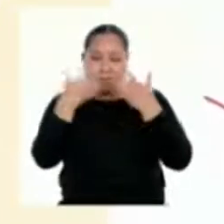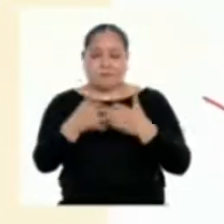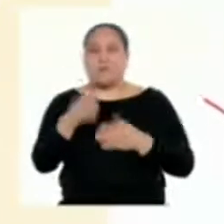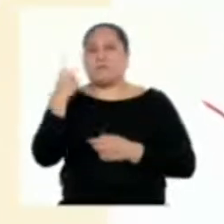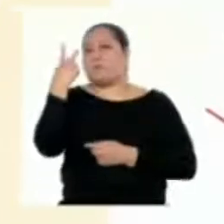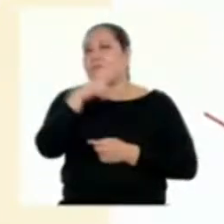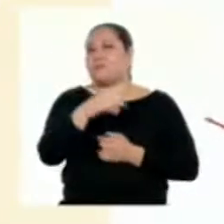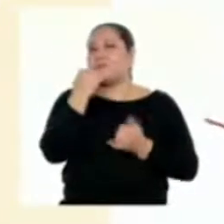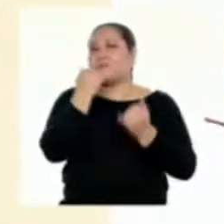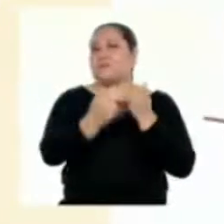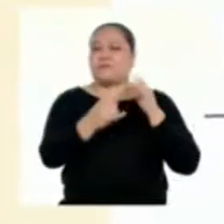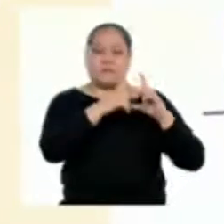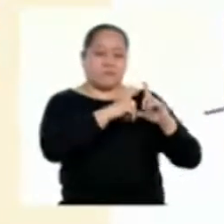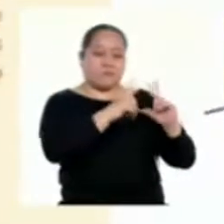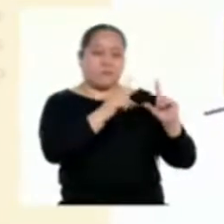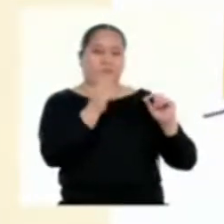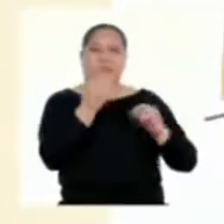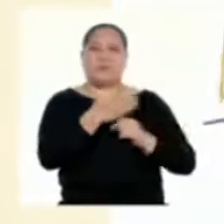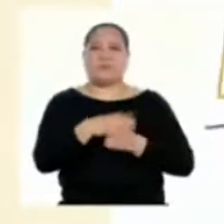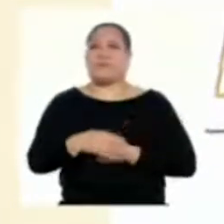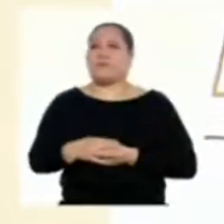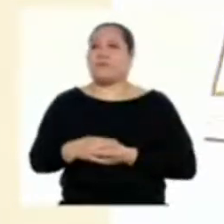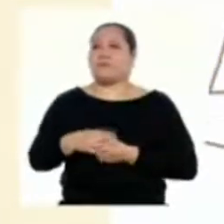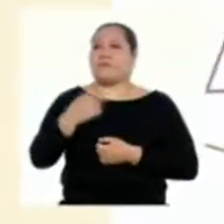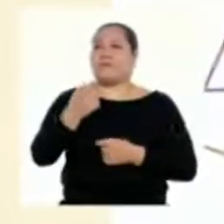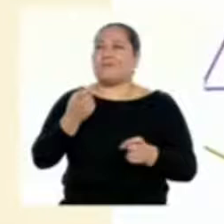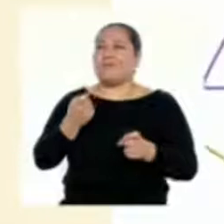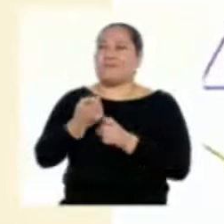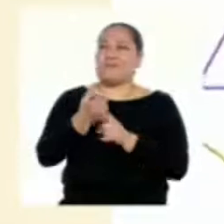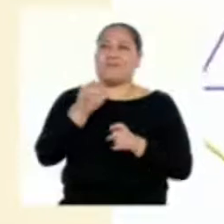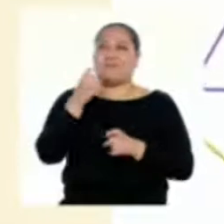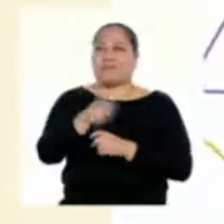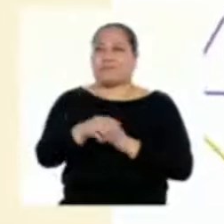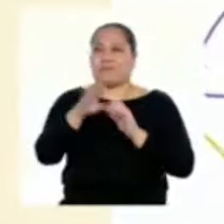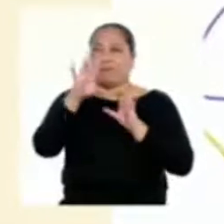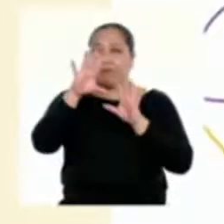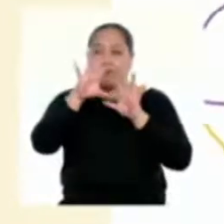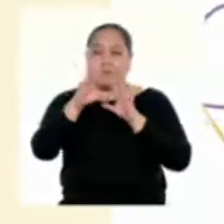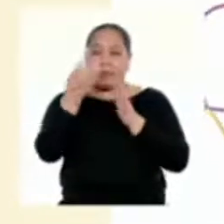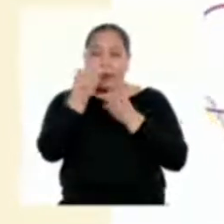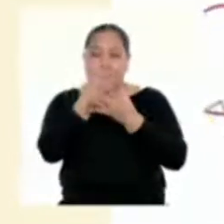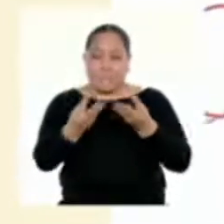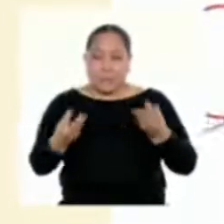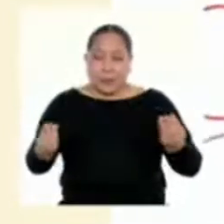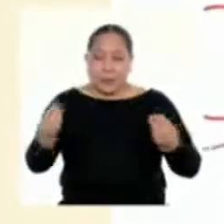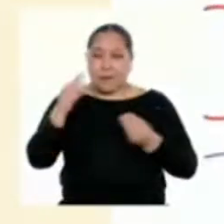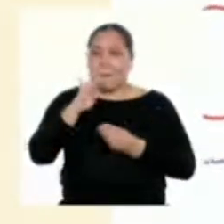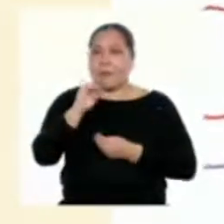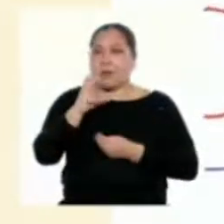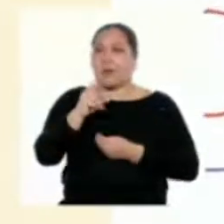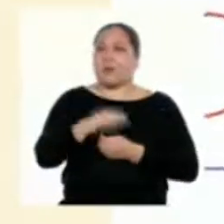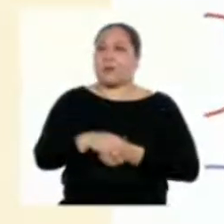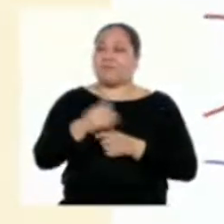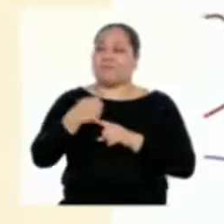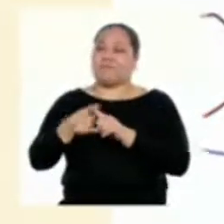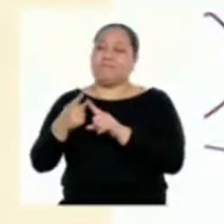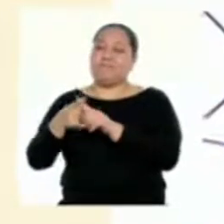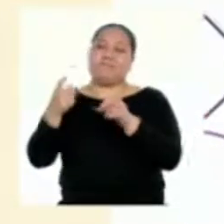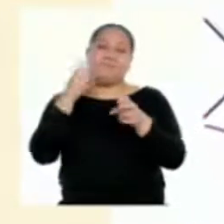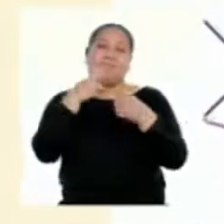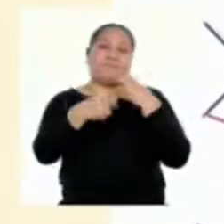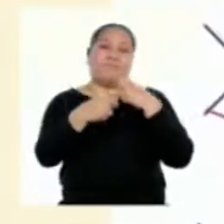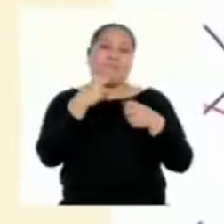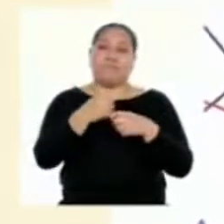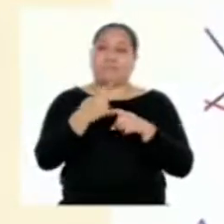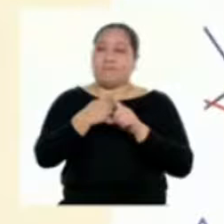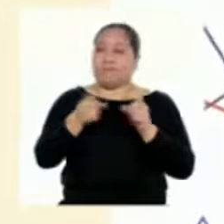último párrafo El impacto negativo de la pérdida de la biodiversidad se expande en diversos campos pero sobre todo en